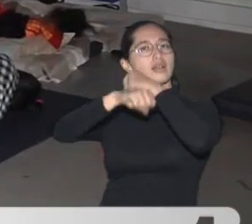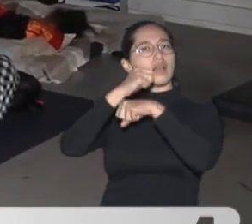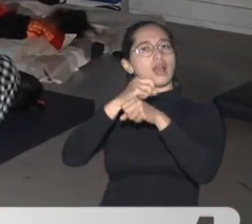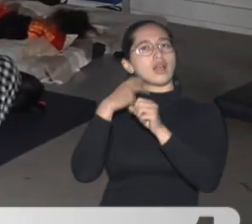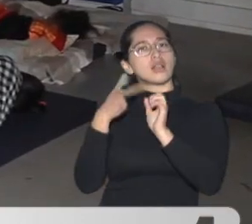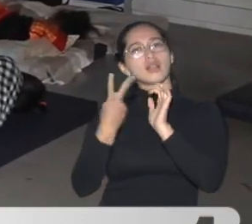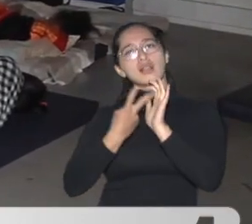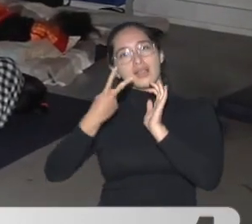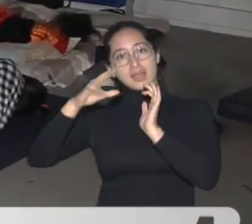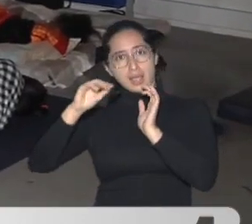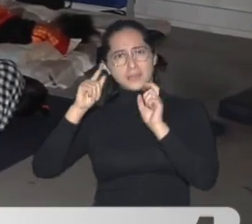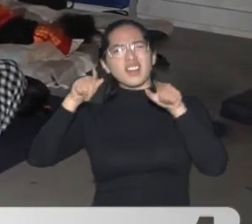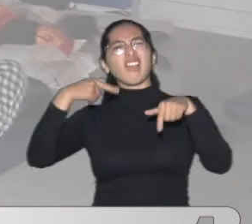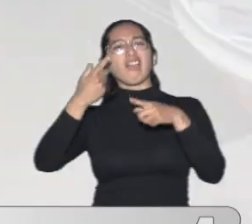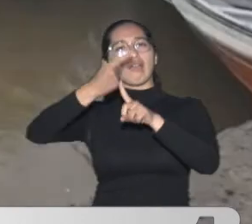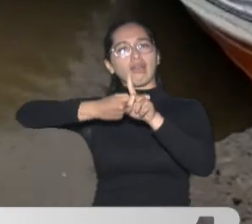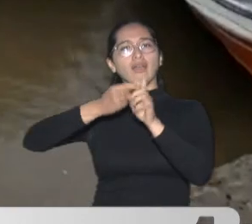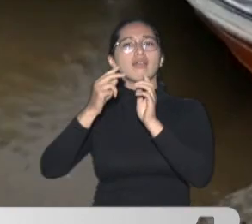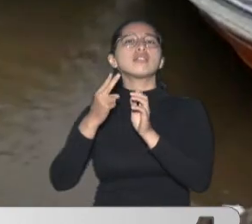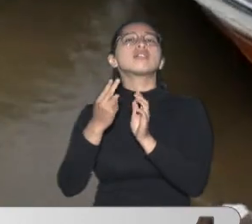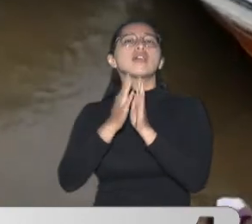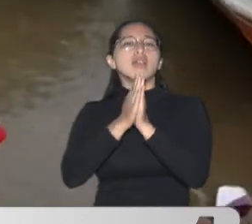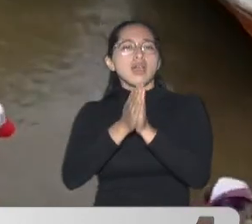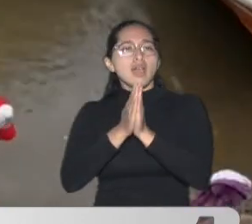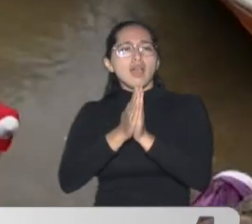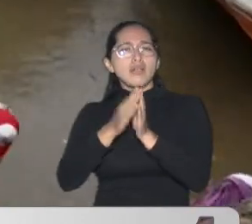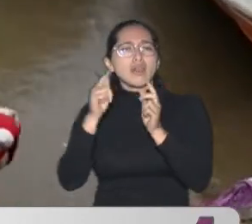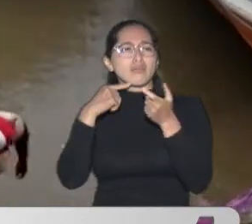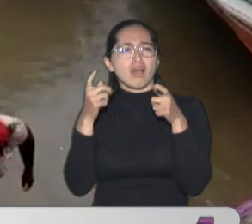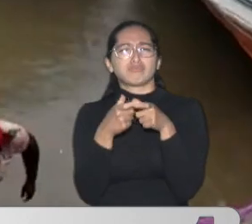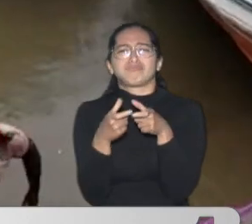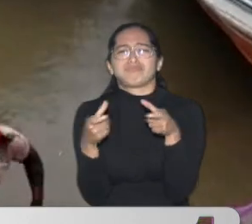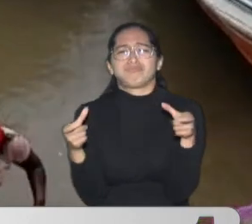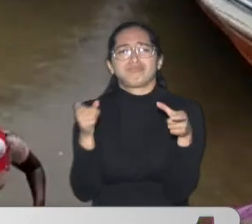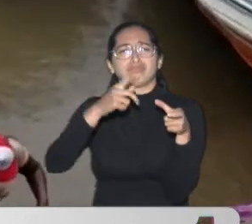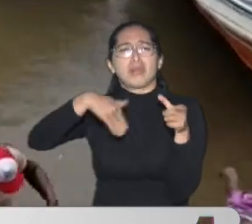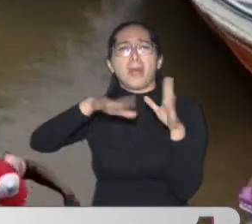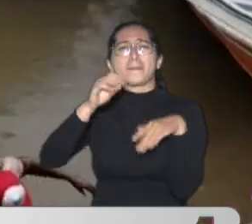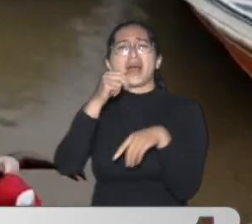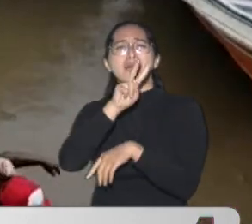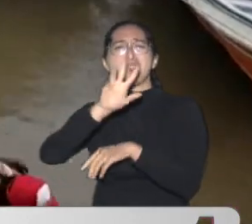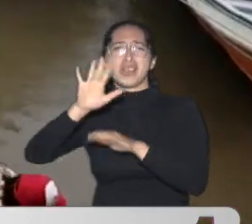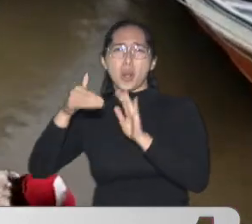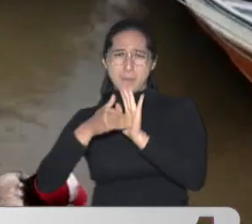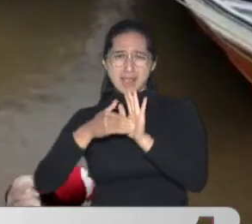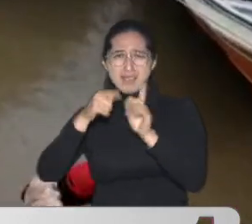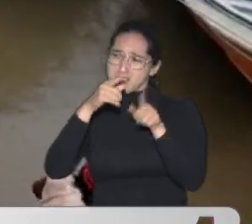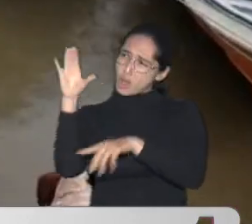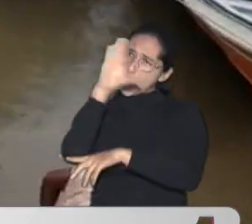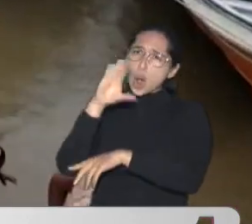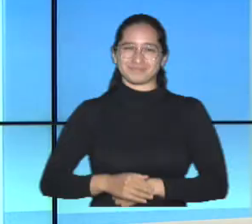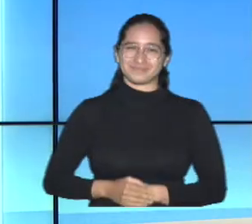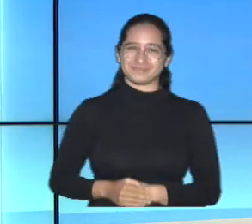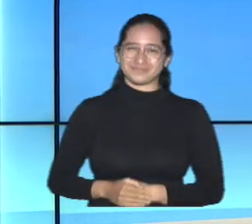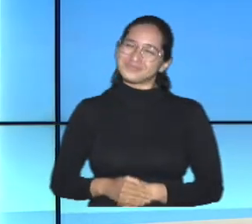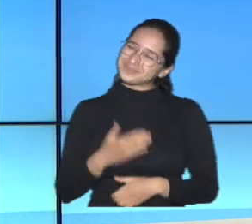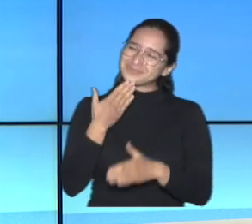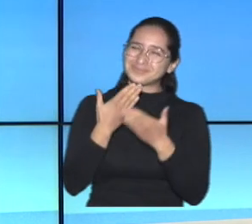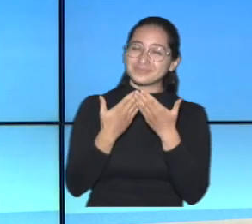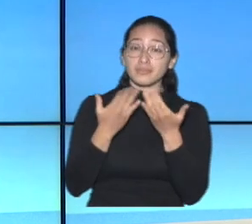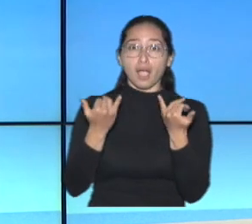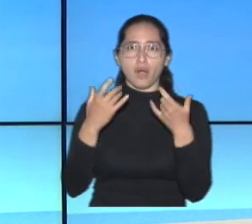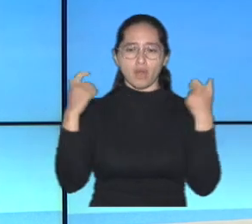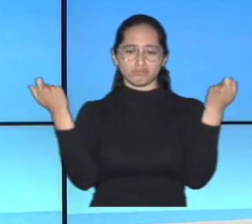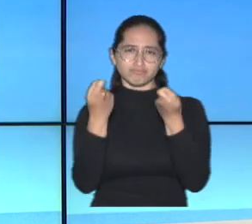.535 personas Fueron víctimas De desplazamiento Forzado en Colombia En cinco eventos Distintos A